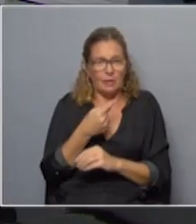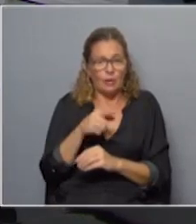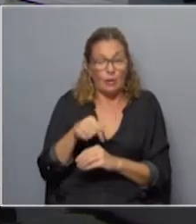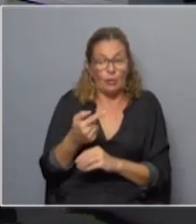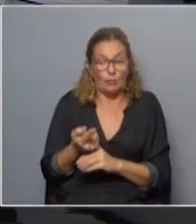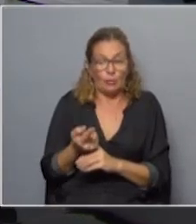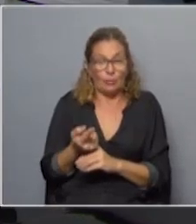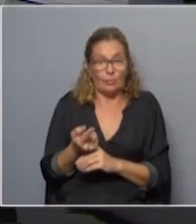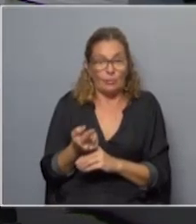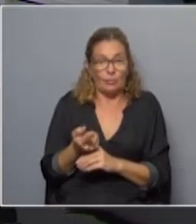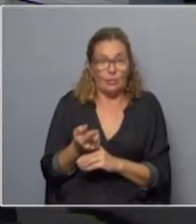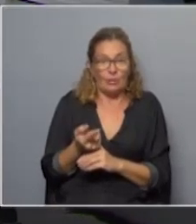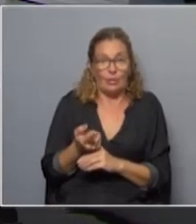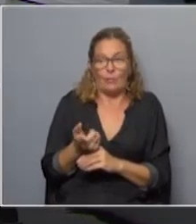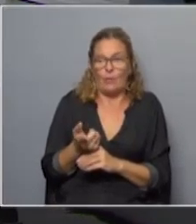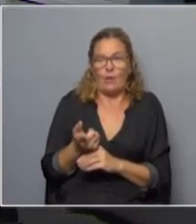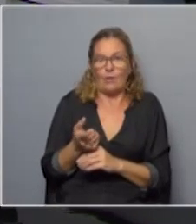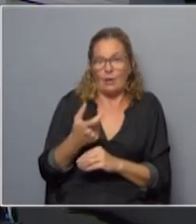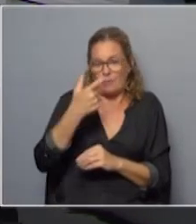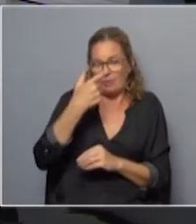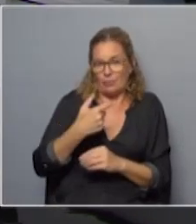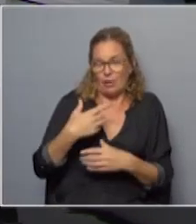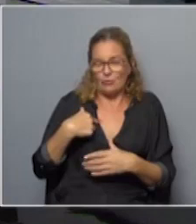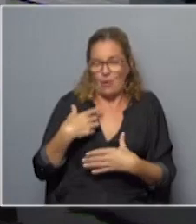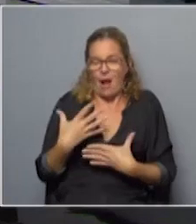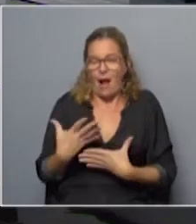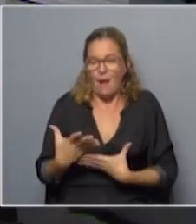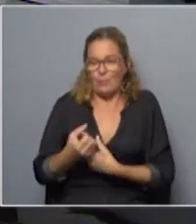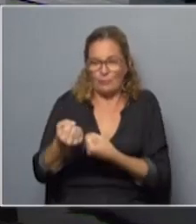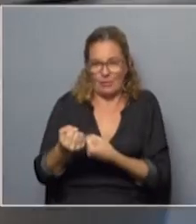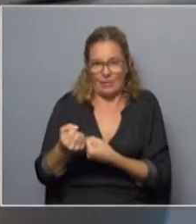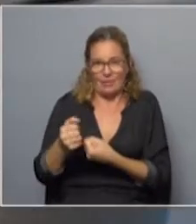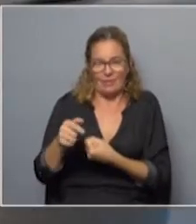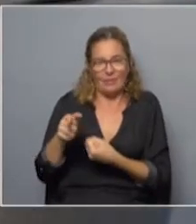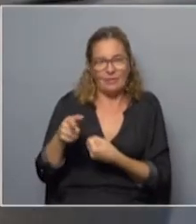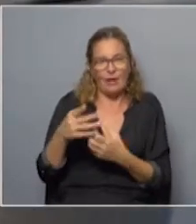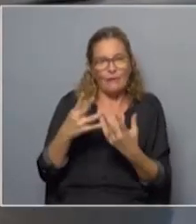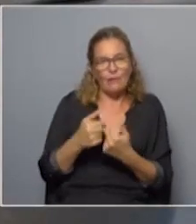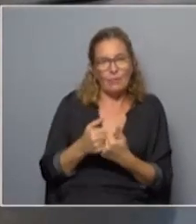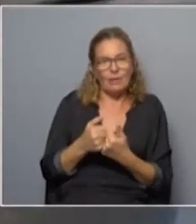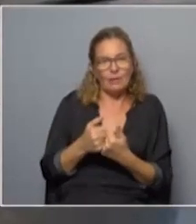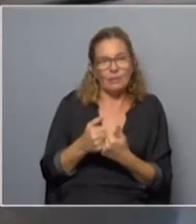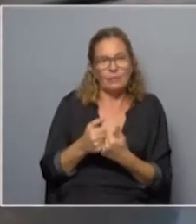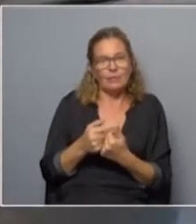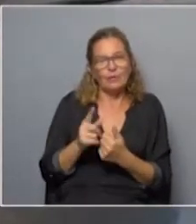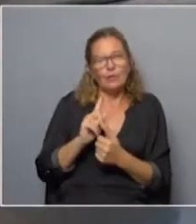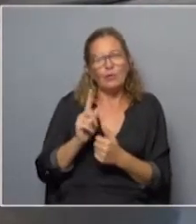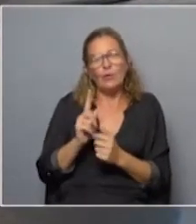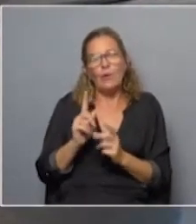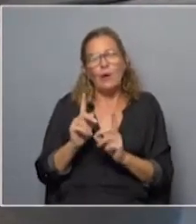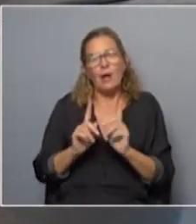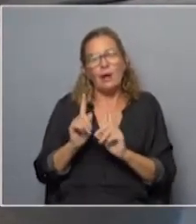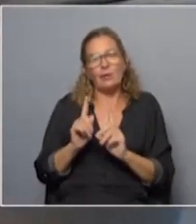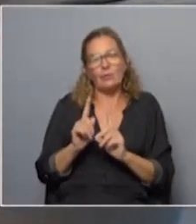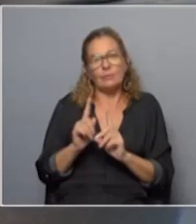cosa es que con su presencia aliente de esa forma lo que es no un acto de